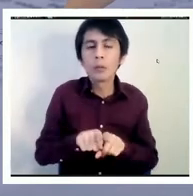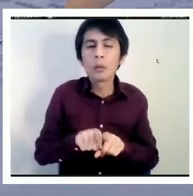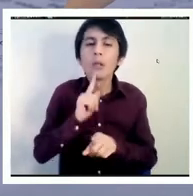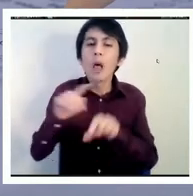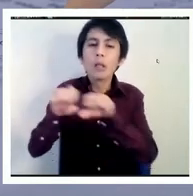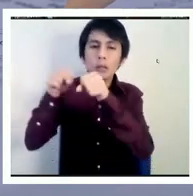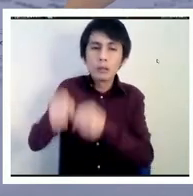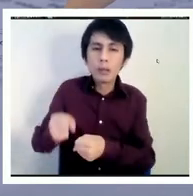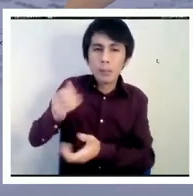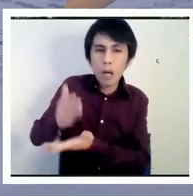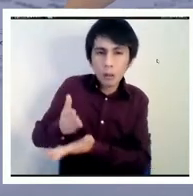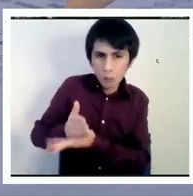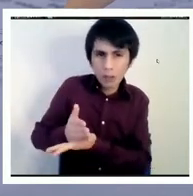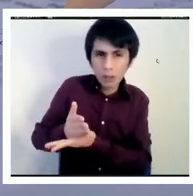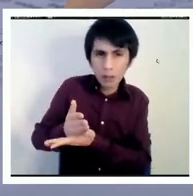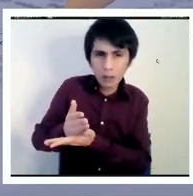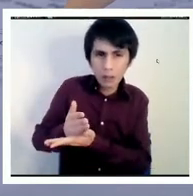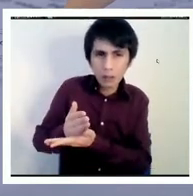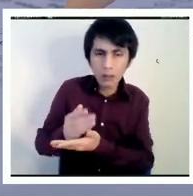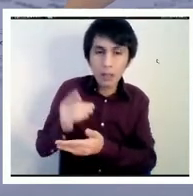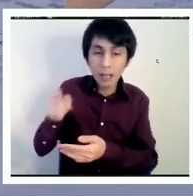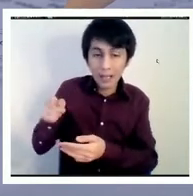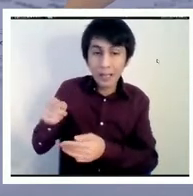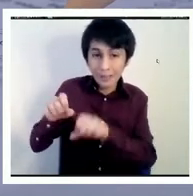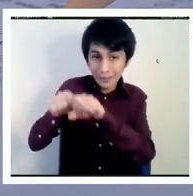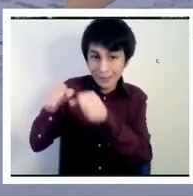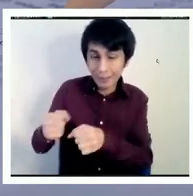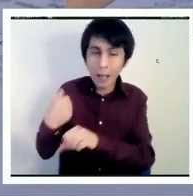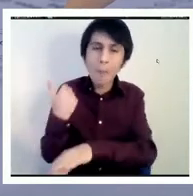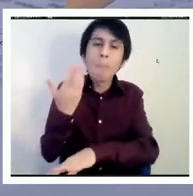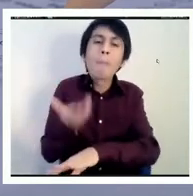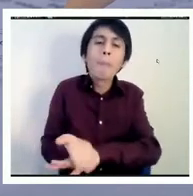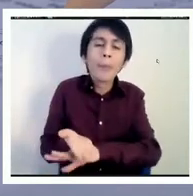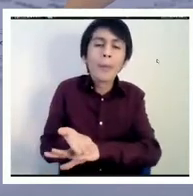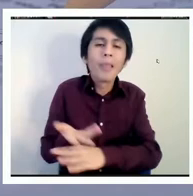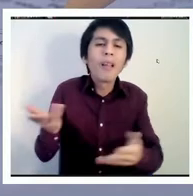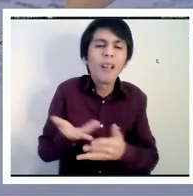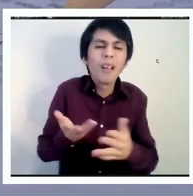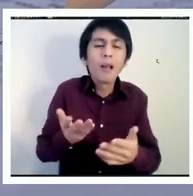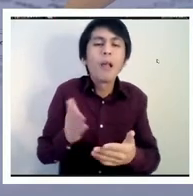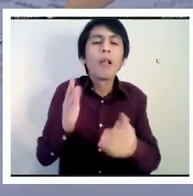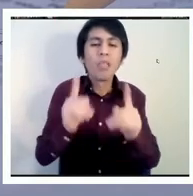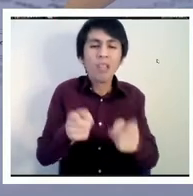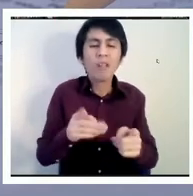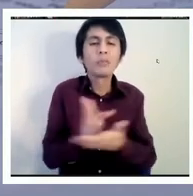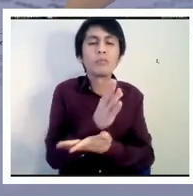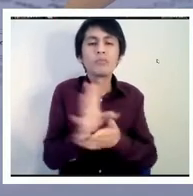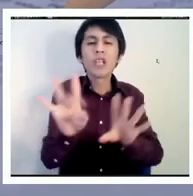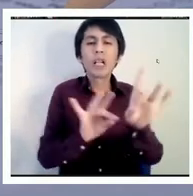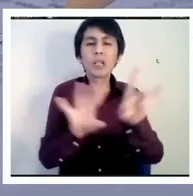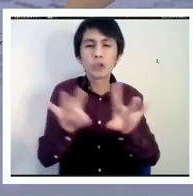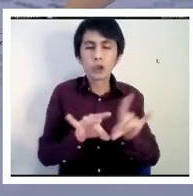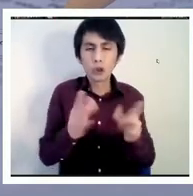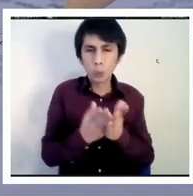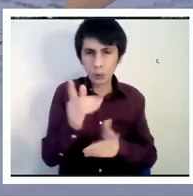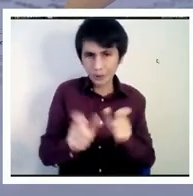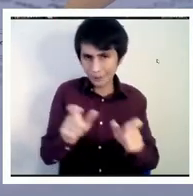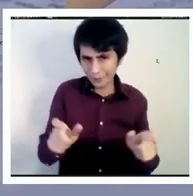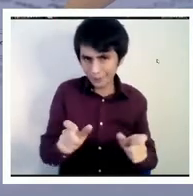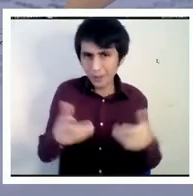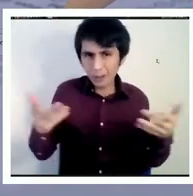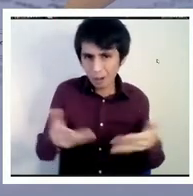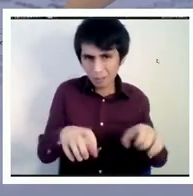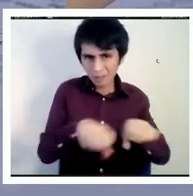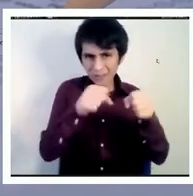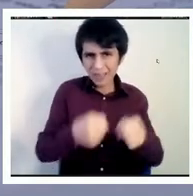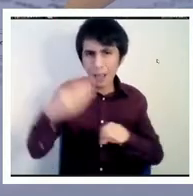también se decide en poder seleccionar a los estudiantes a través de los sistemas de admisión para